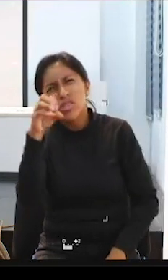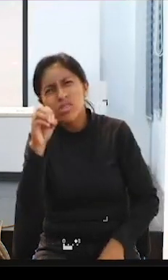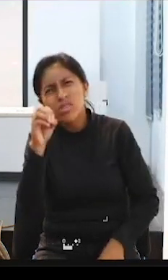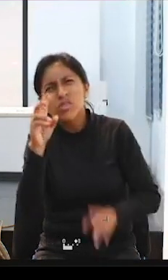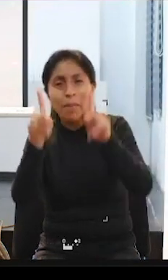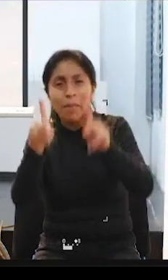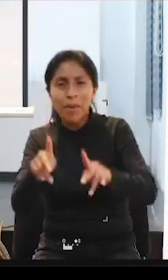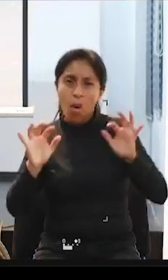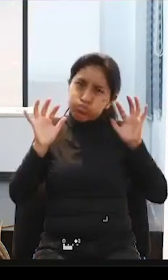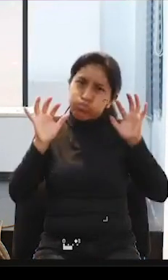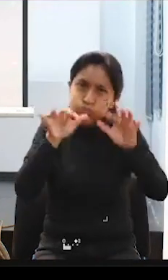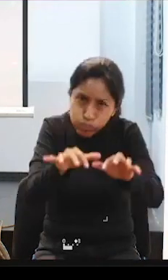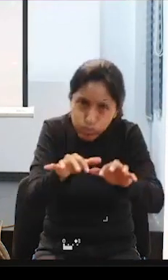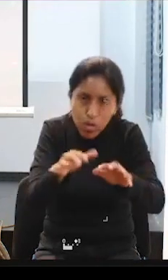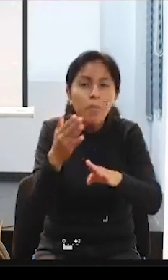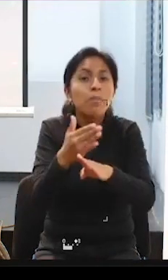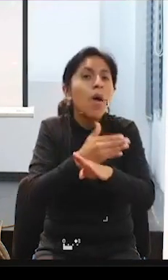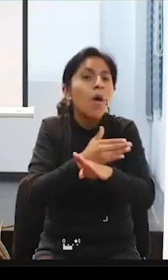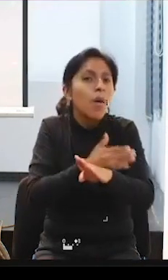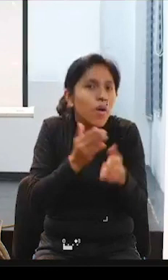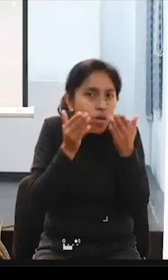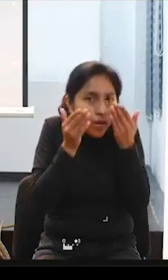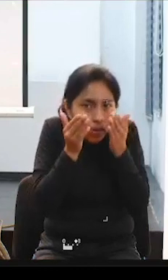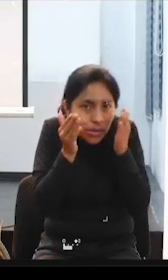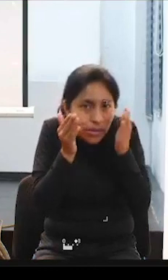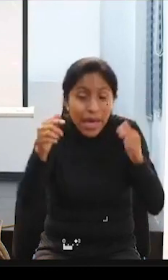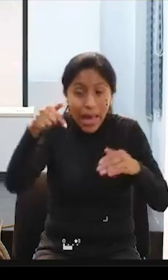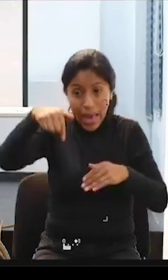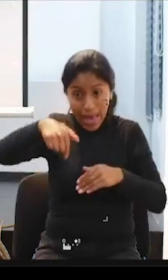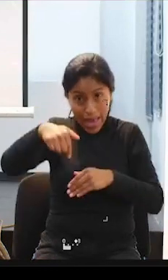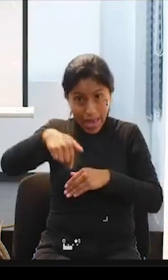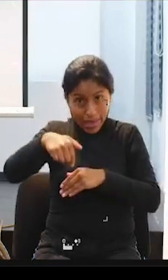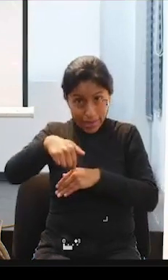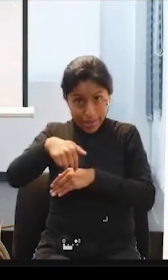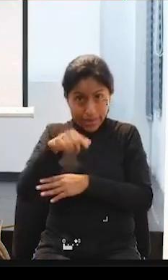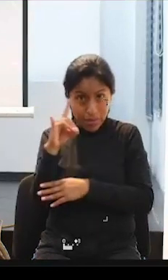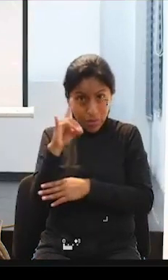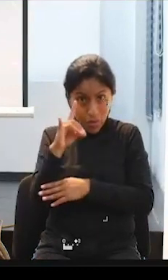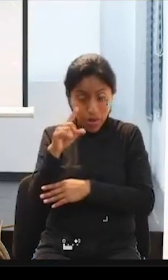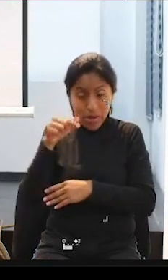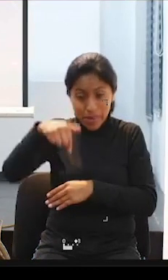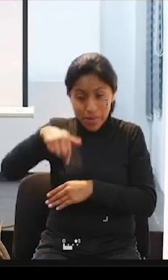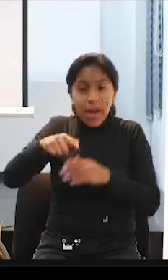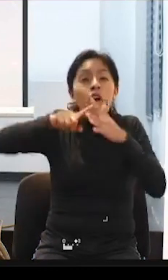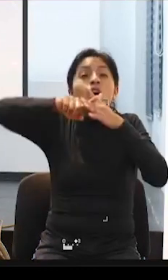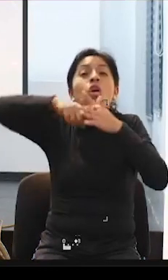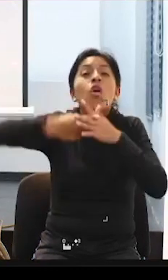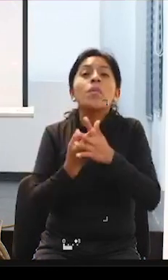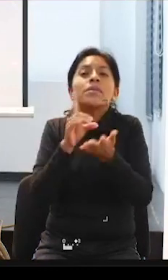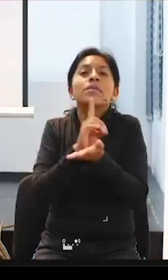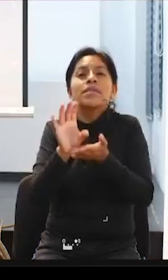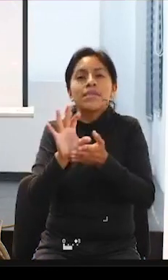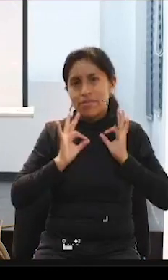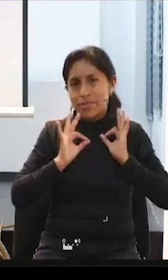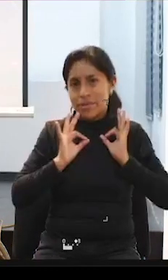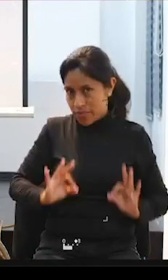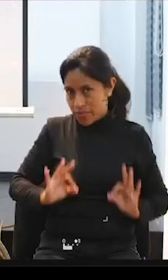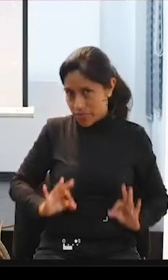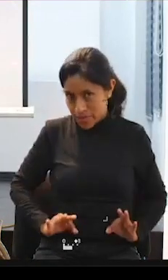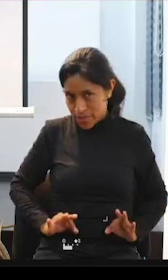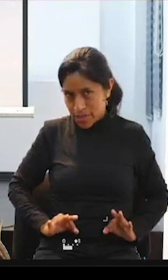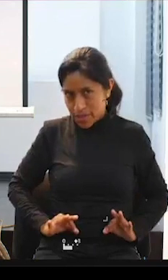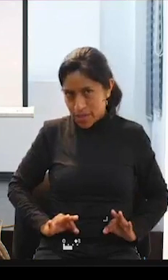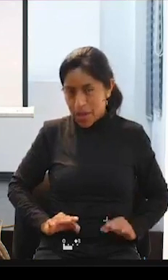independiente. Estamos empezando todavía, Andrea, aquí con discapacidad física. Todavía no hemos